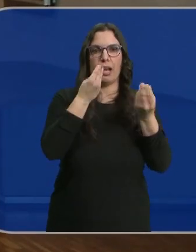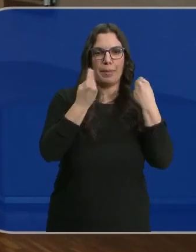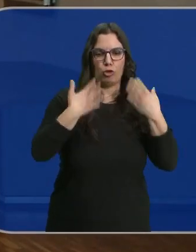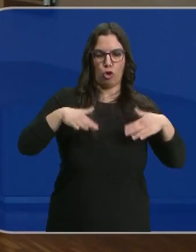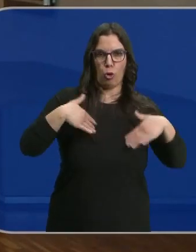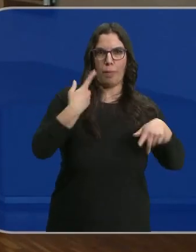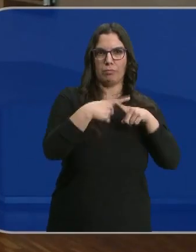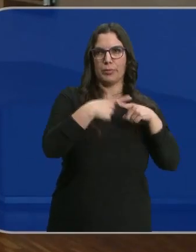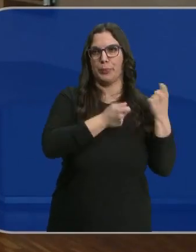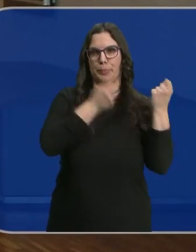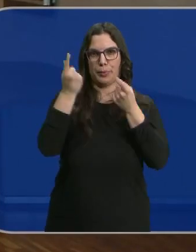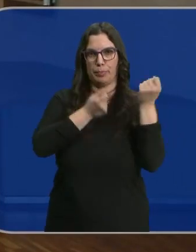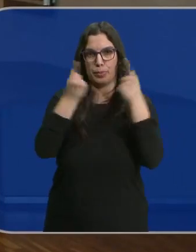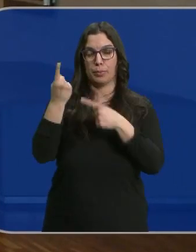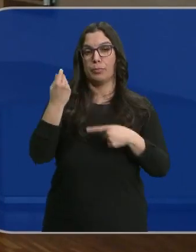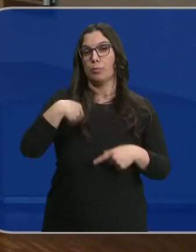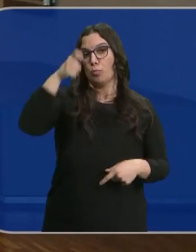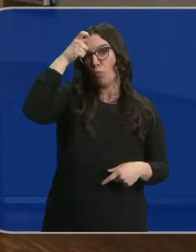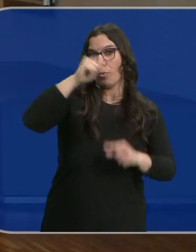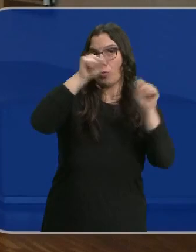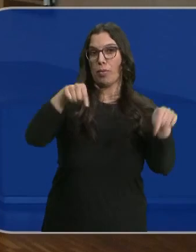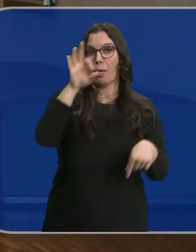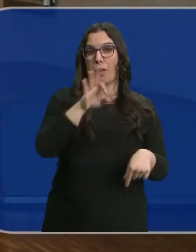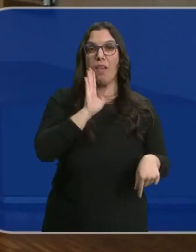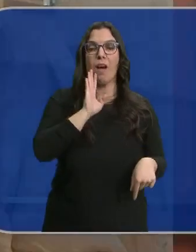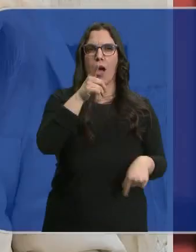La localidad palentina de Paredes de Nava fue una de las más activas.